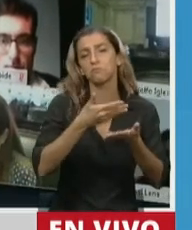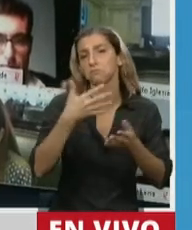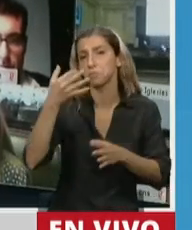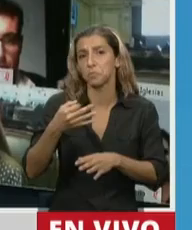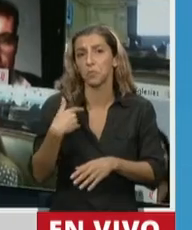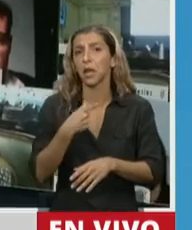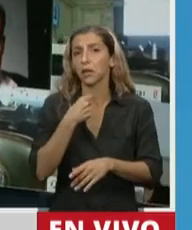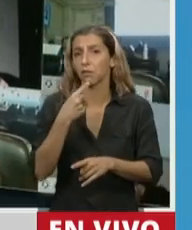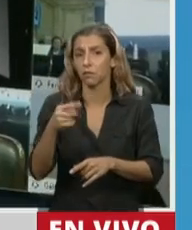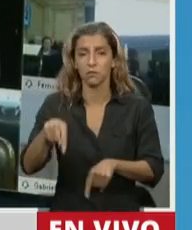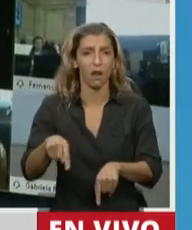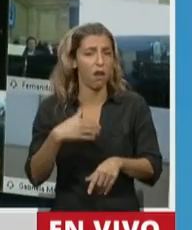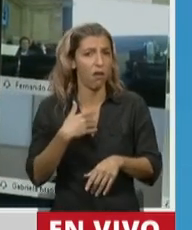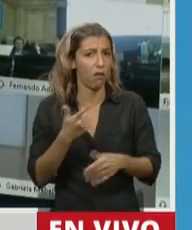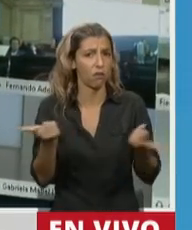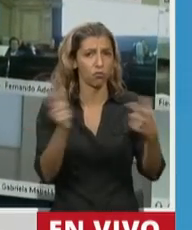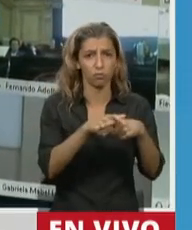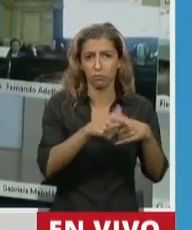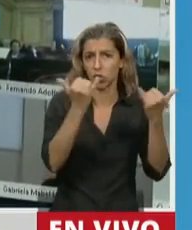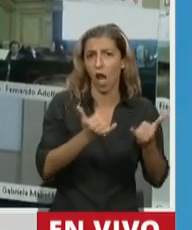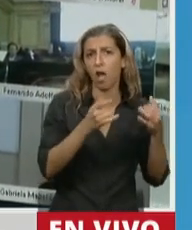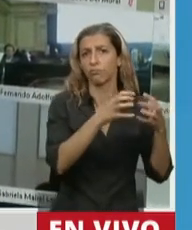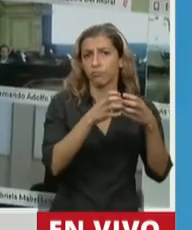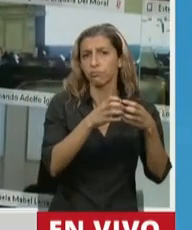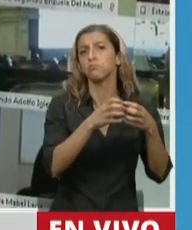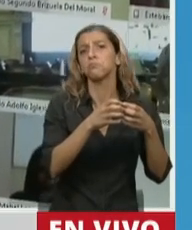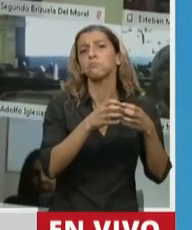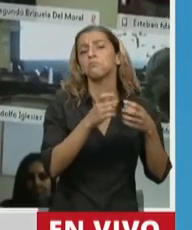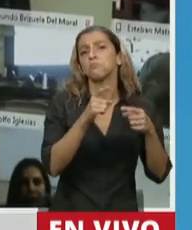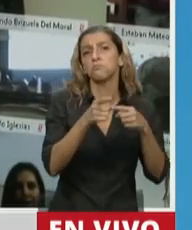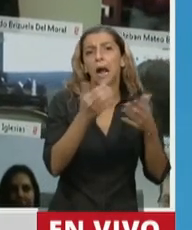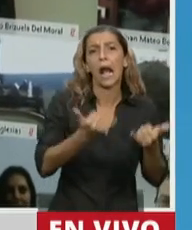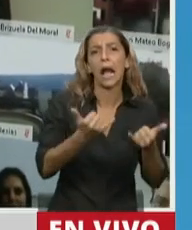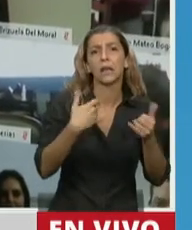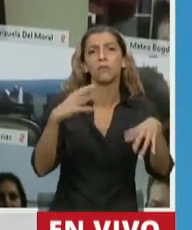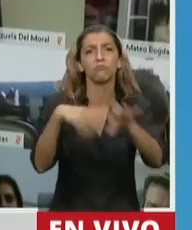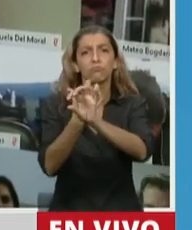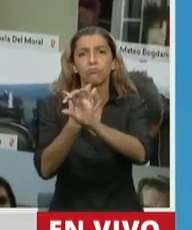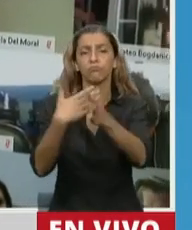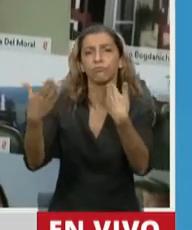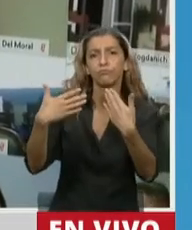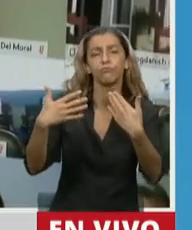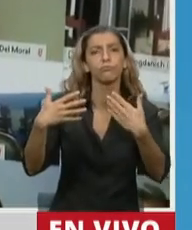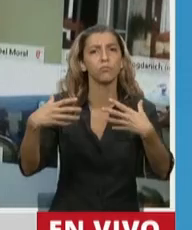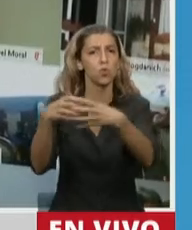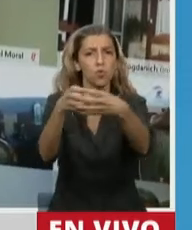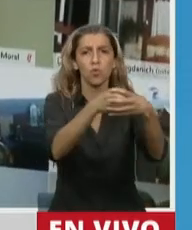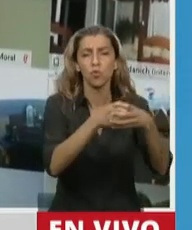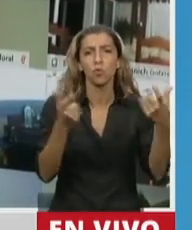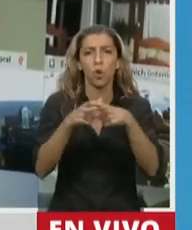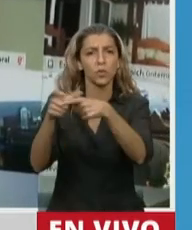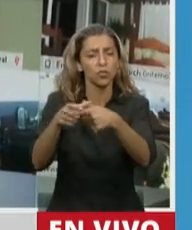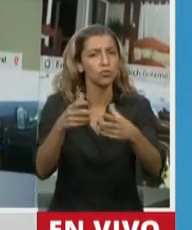comisiones están haciendo las sesiones presenciales y remotas y creo que no es un buen mensaje, pero de un